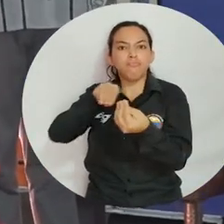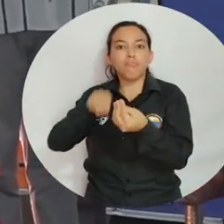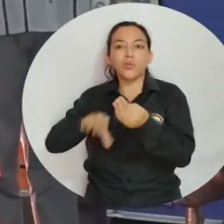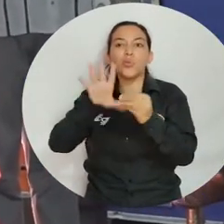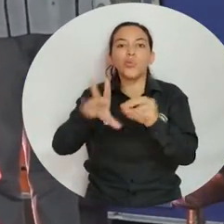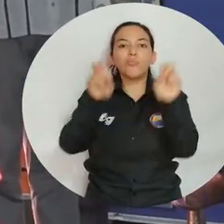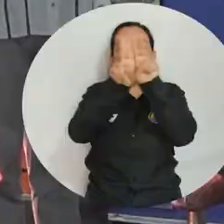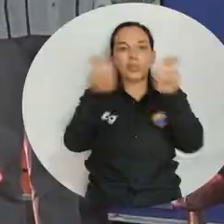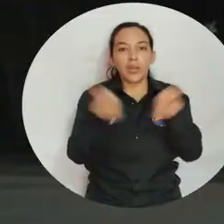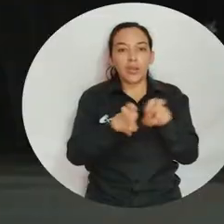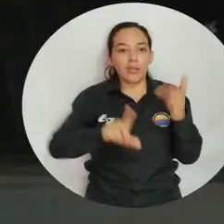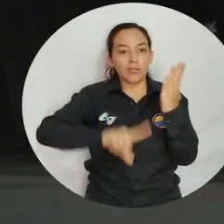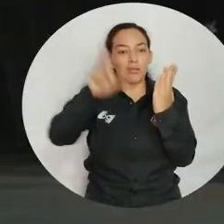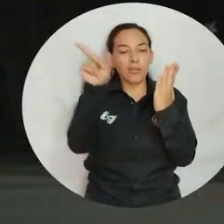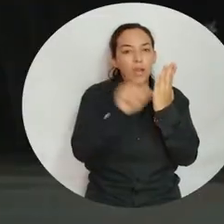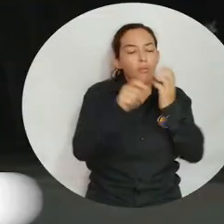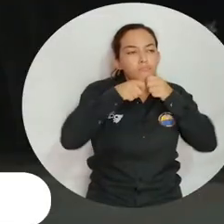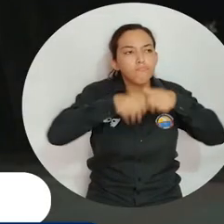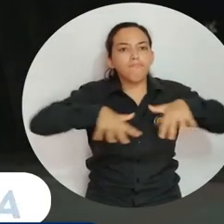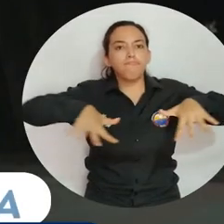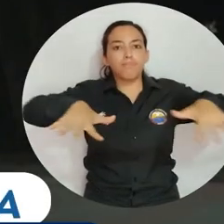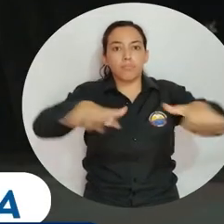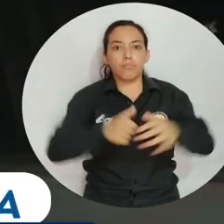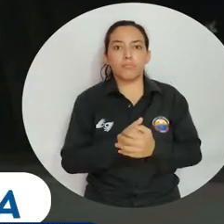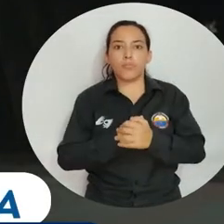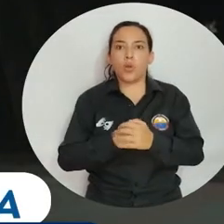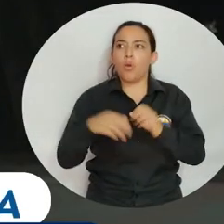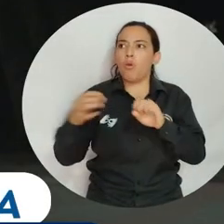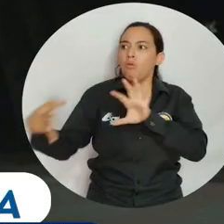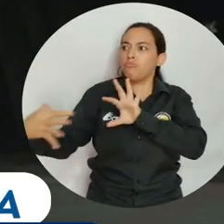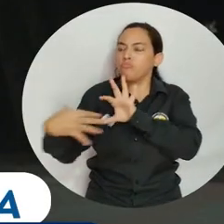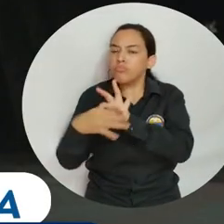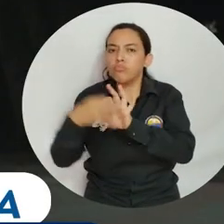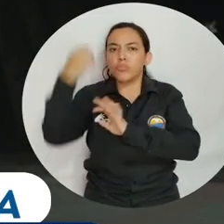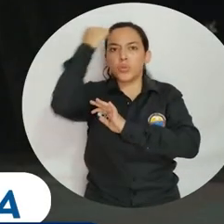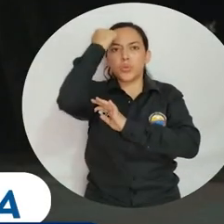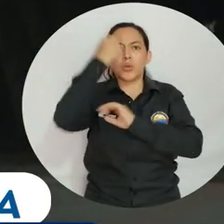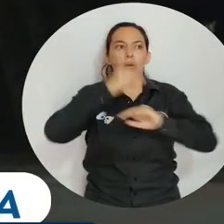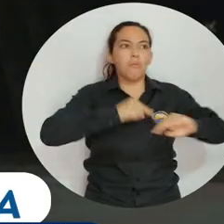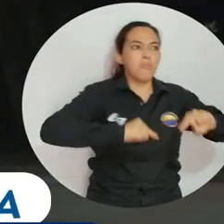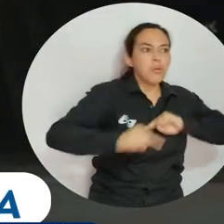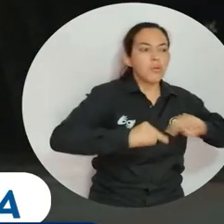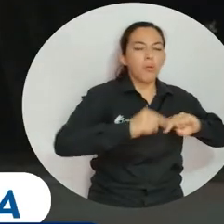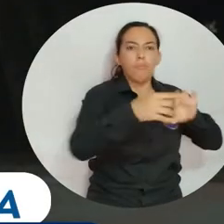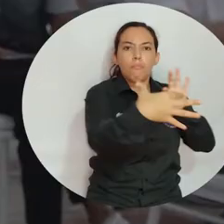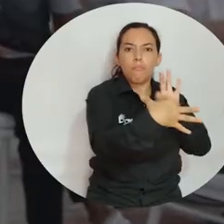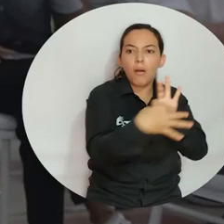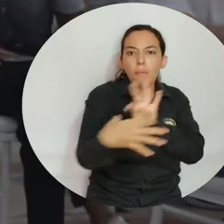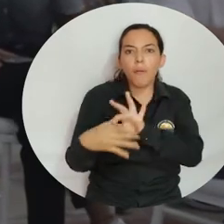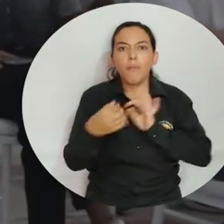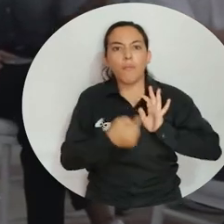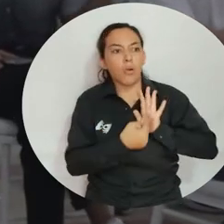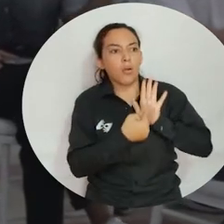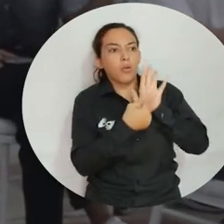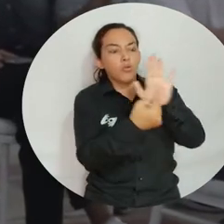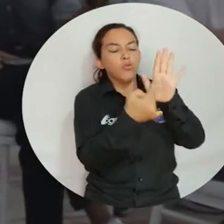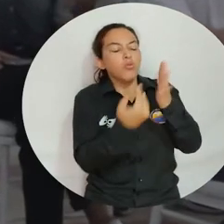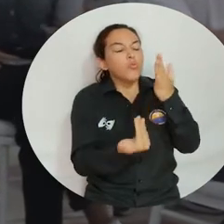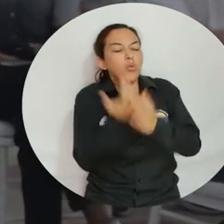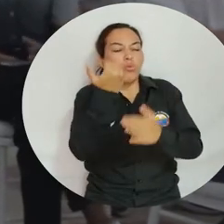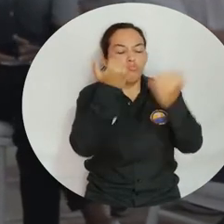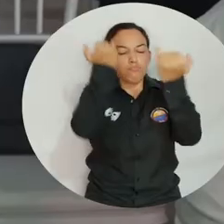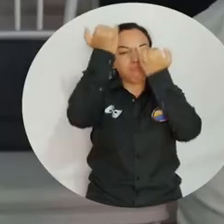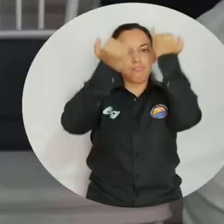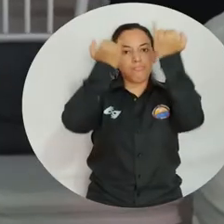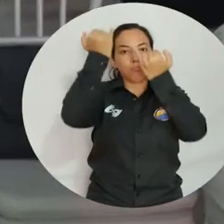cada rincón del Internet. Lo queríamos era conectar a docentes, con otros docentes, con los estudiantes, con los administrativos, y puedan ver todo lo que tienen en común